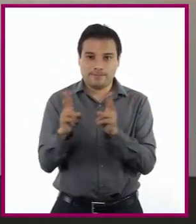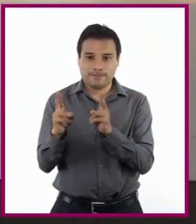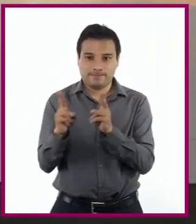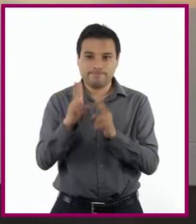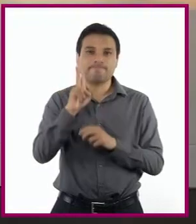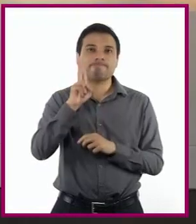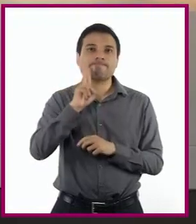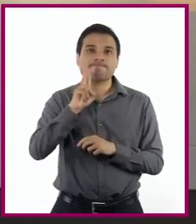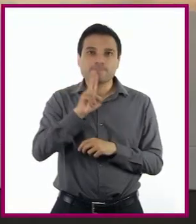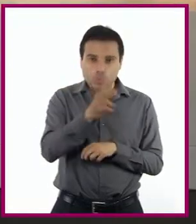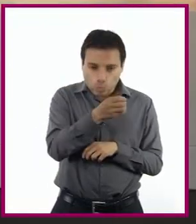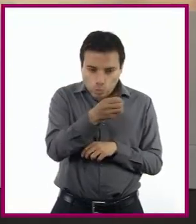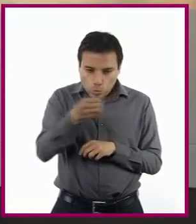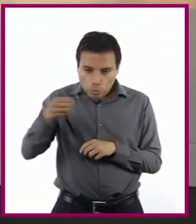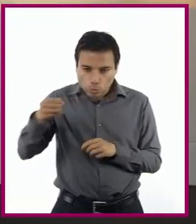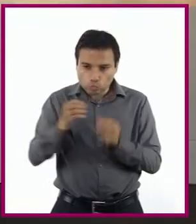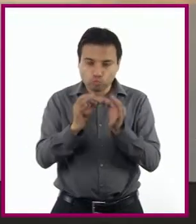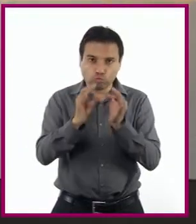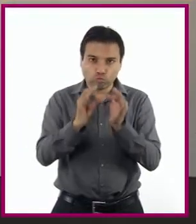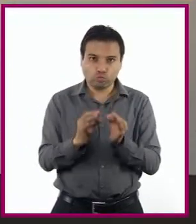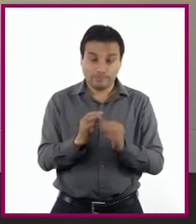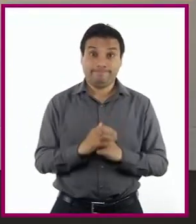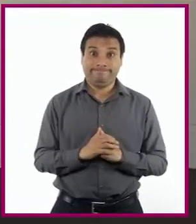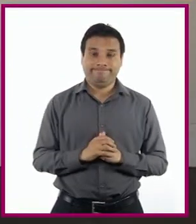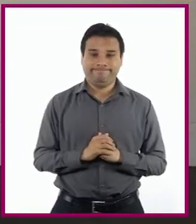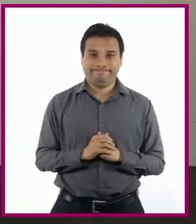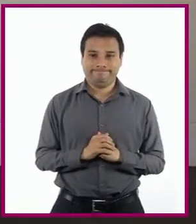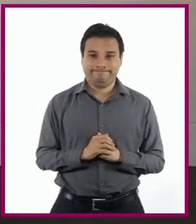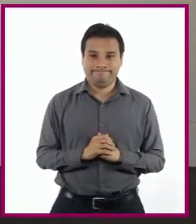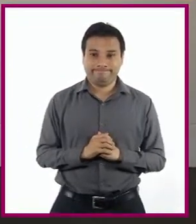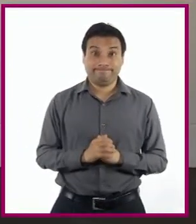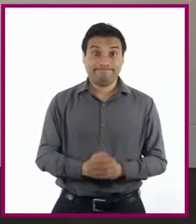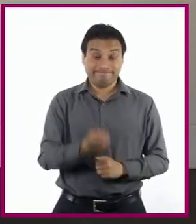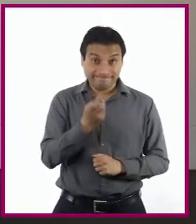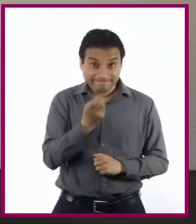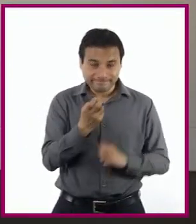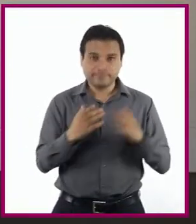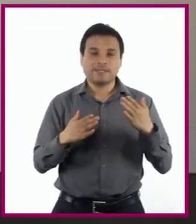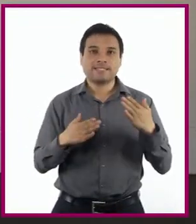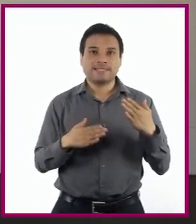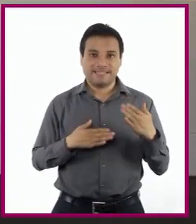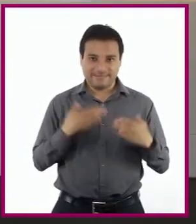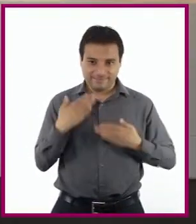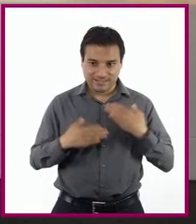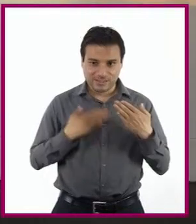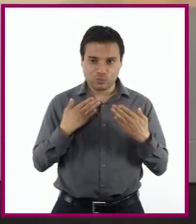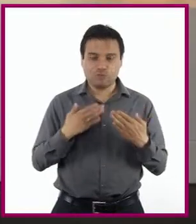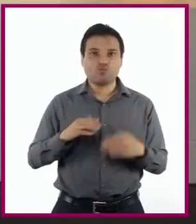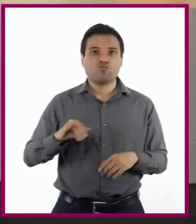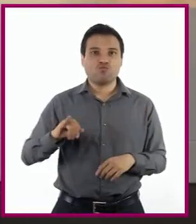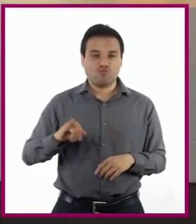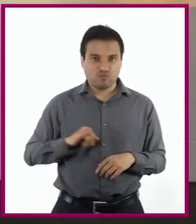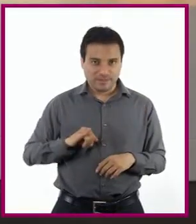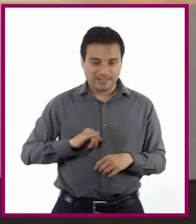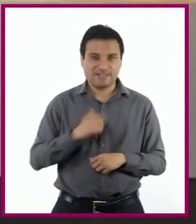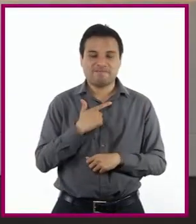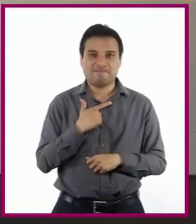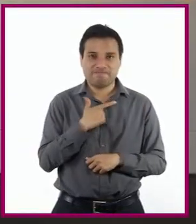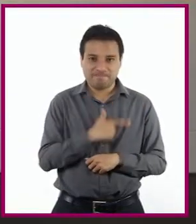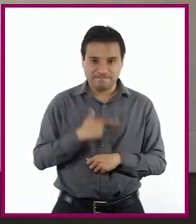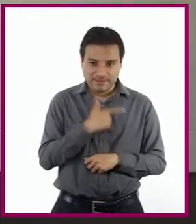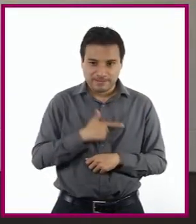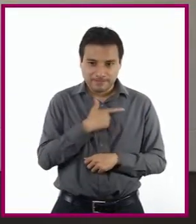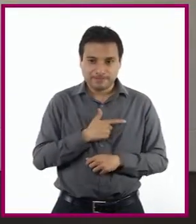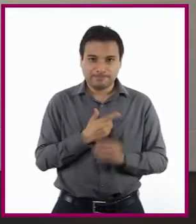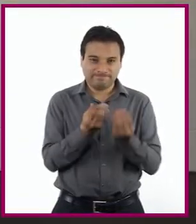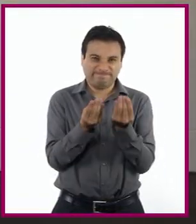Confirmando Lo que hicimos Para nuestro cortometraje Esto estuvo divertido Estuvo interesante Cómo pudimos encontrar Cada